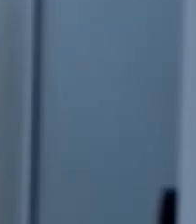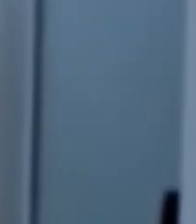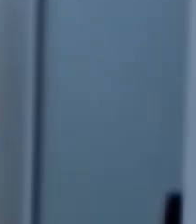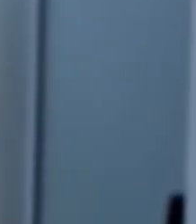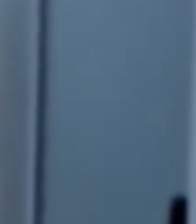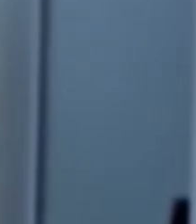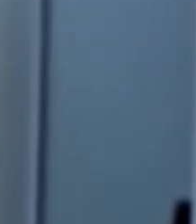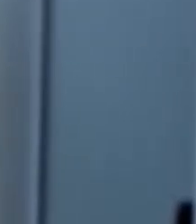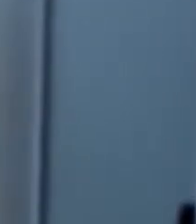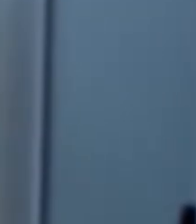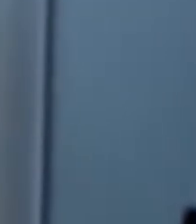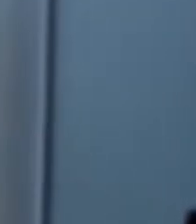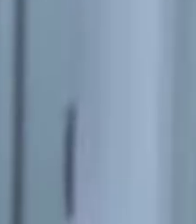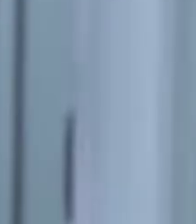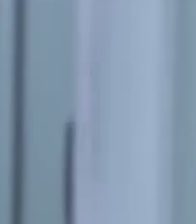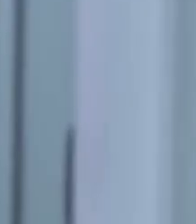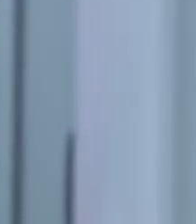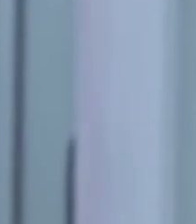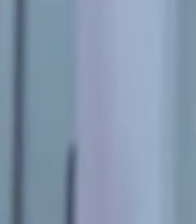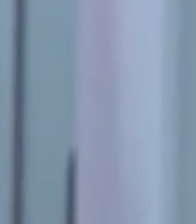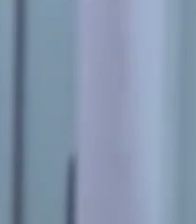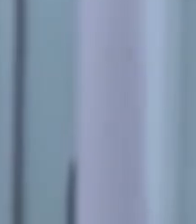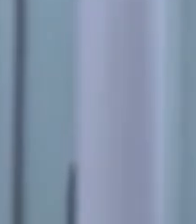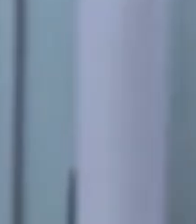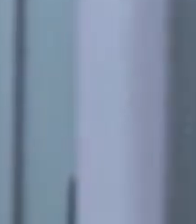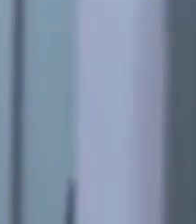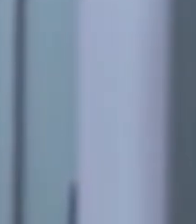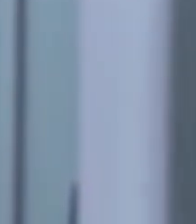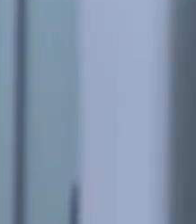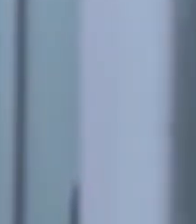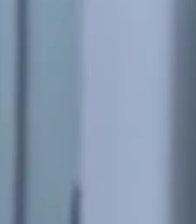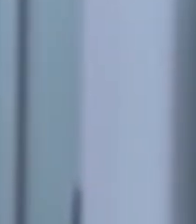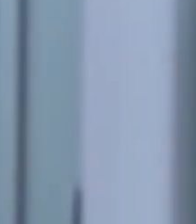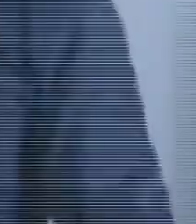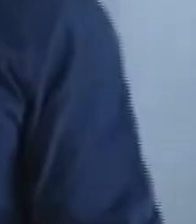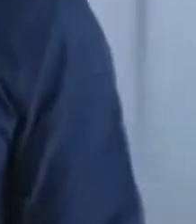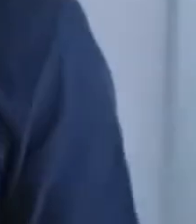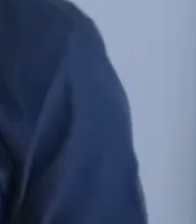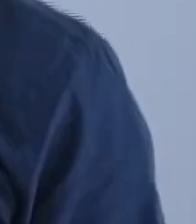Raxa Conectividad hace que mi empresa sea más competitiva con Internet de alta velocidad.